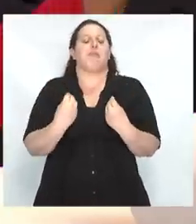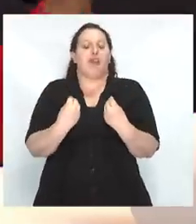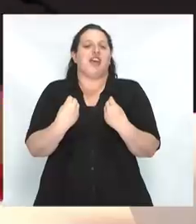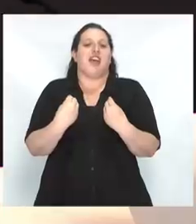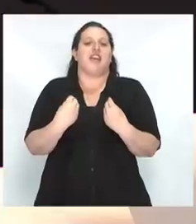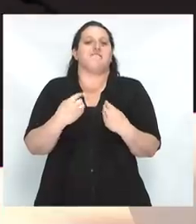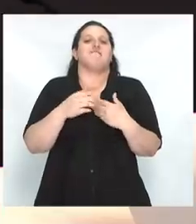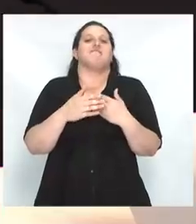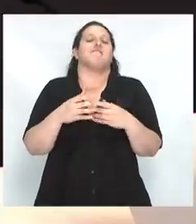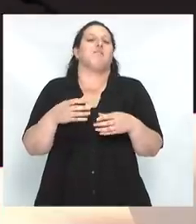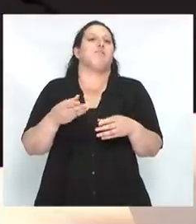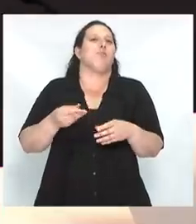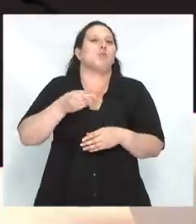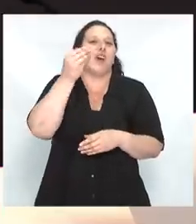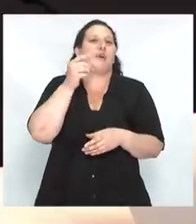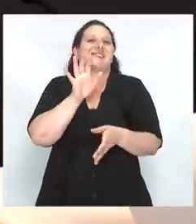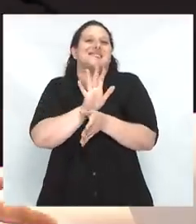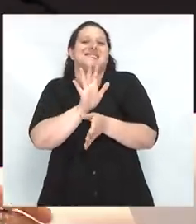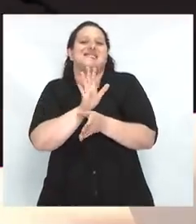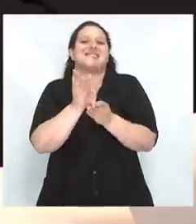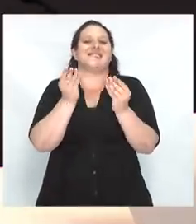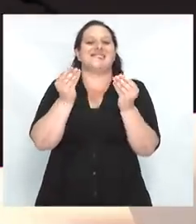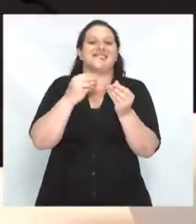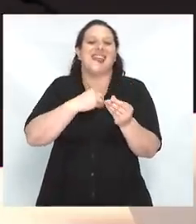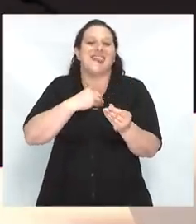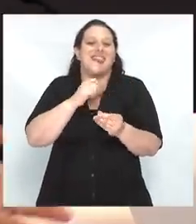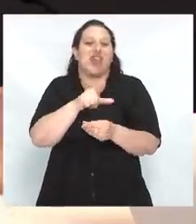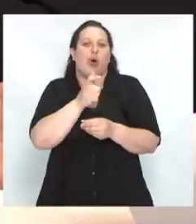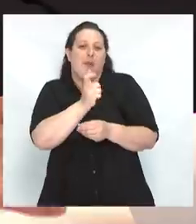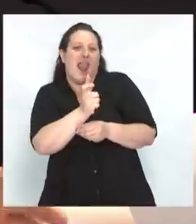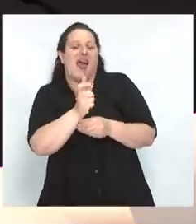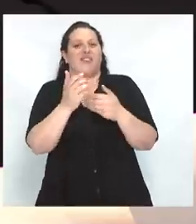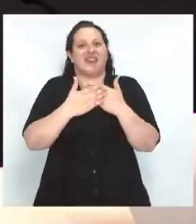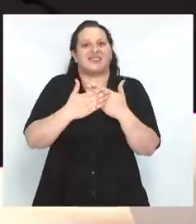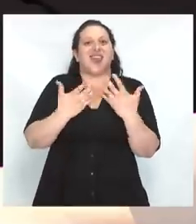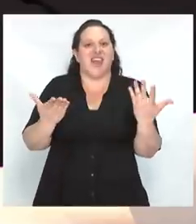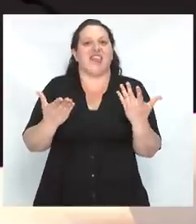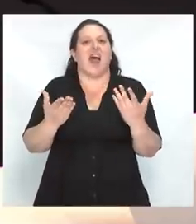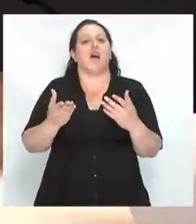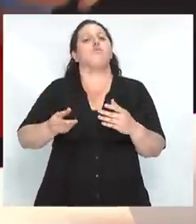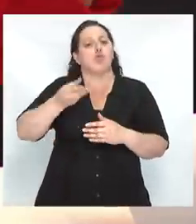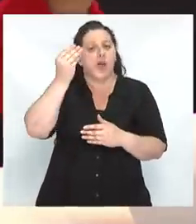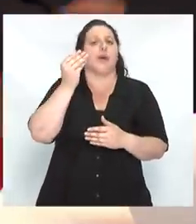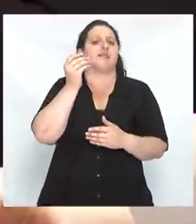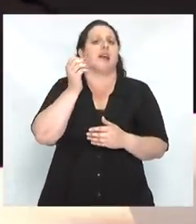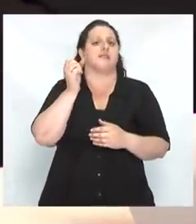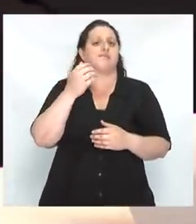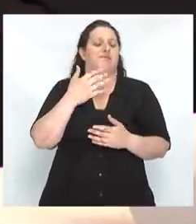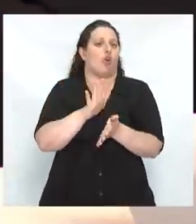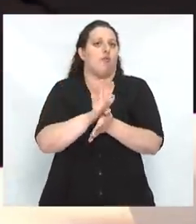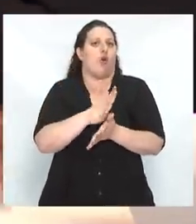está muy connotada semánticamente. Durante el siglo XX la izquierda es verdad que a veces fue heroica. Ahí tenemos